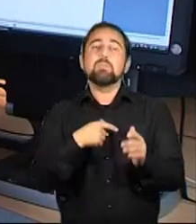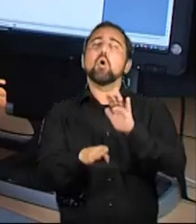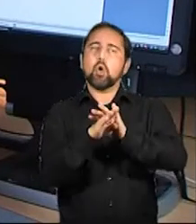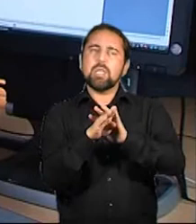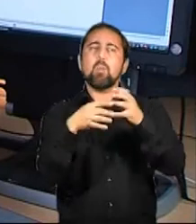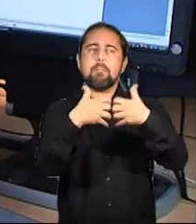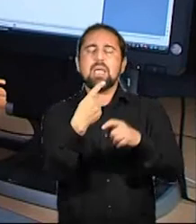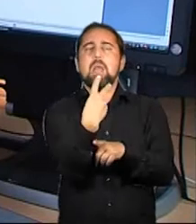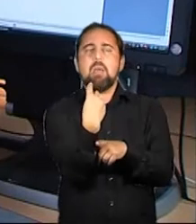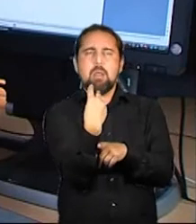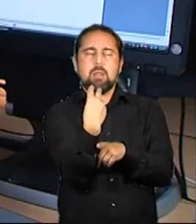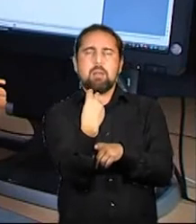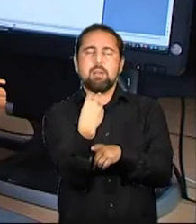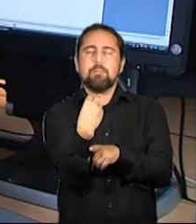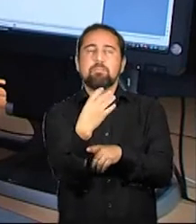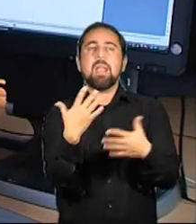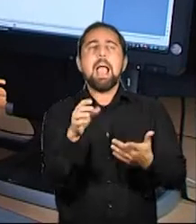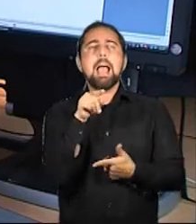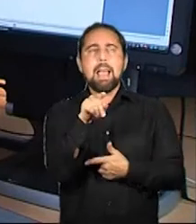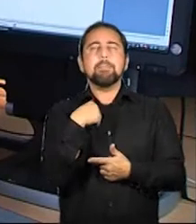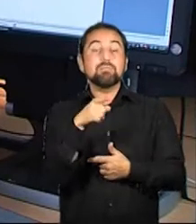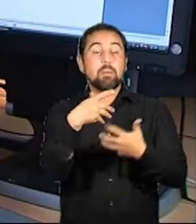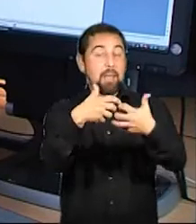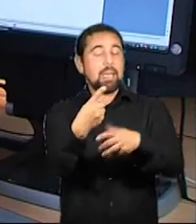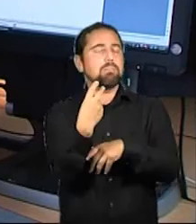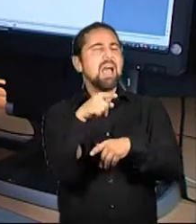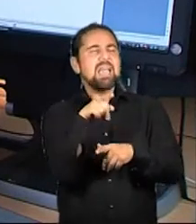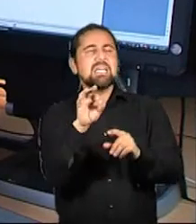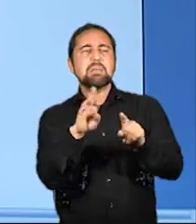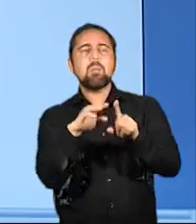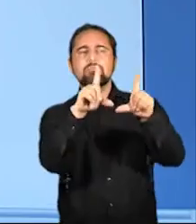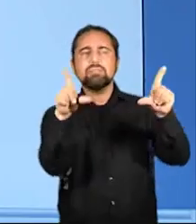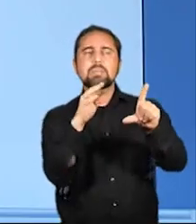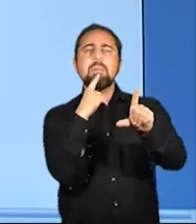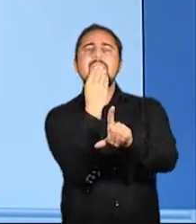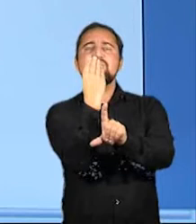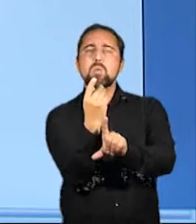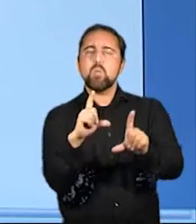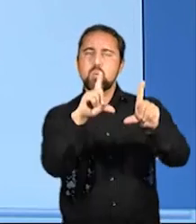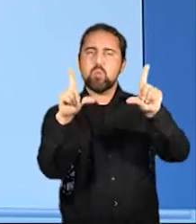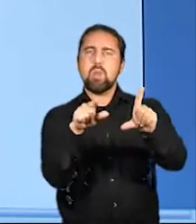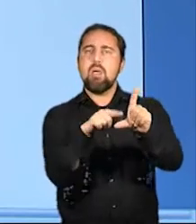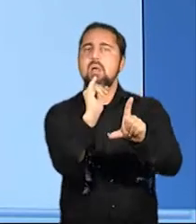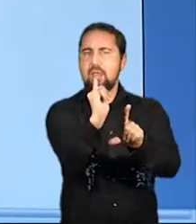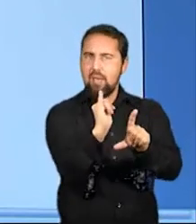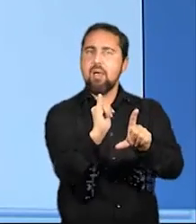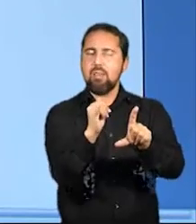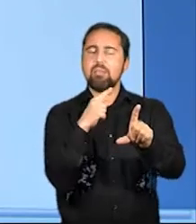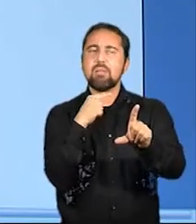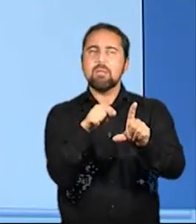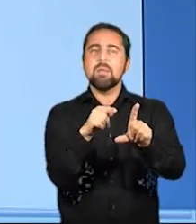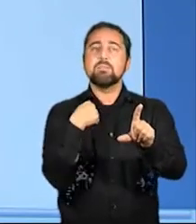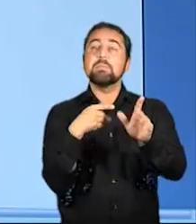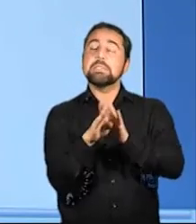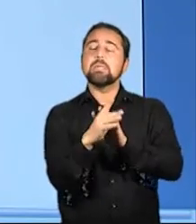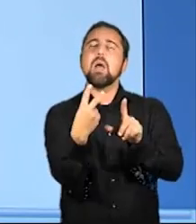comillas, inteligente, comillas de Microsoft Word. Entonces aquí me dice que en esta página hay una figura. Tráfico, un asistente visual, coma, conforma de clip, coma, pregunta